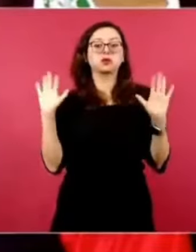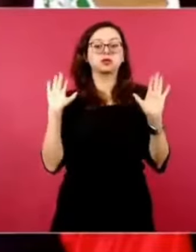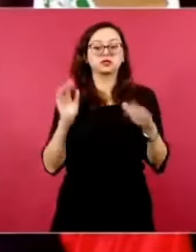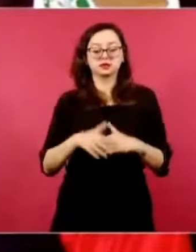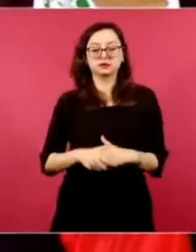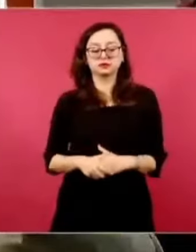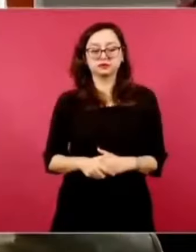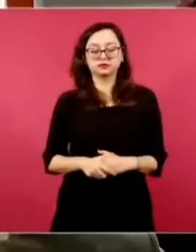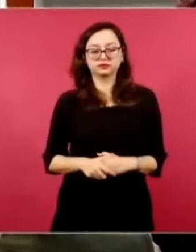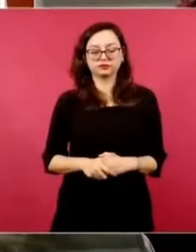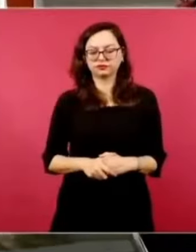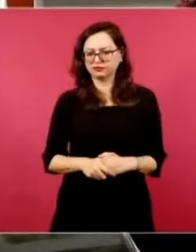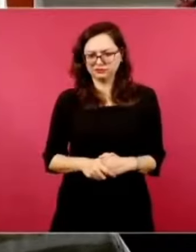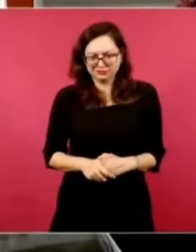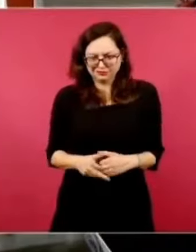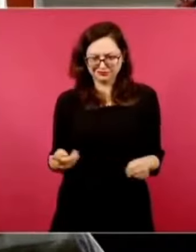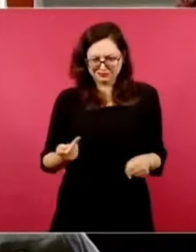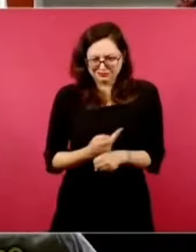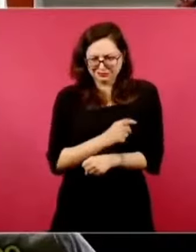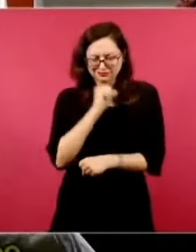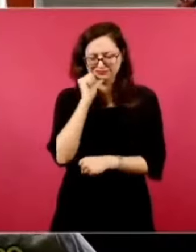No hay problema realmente.